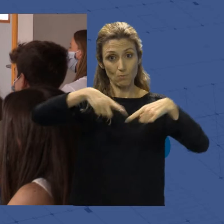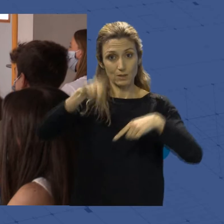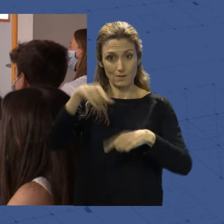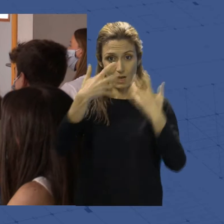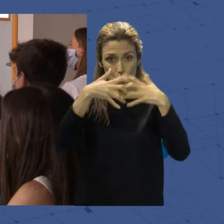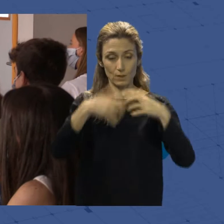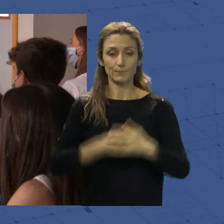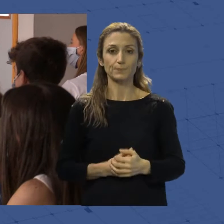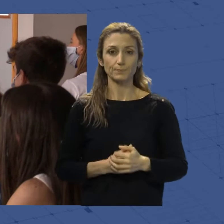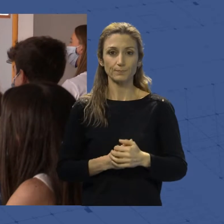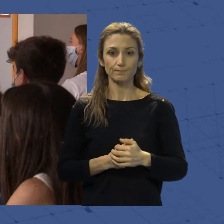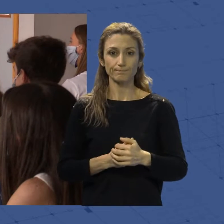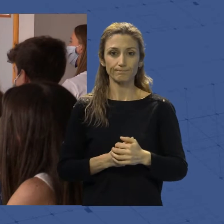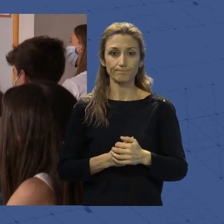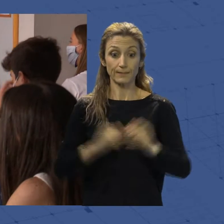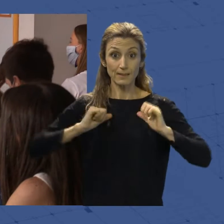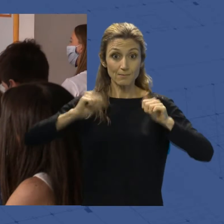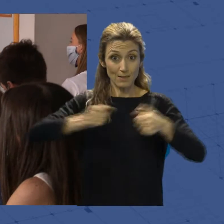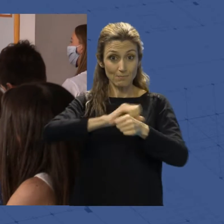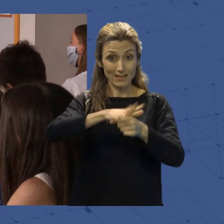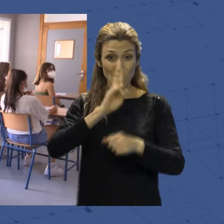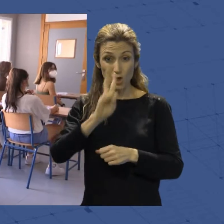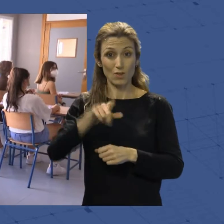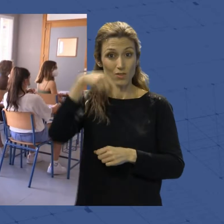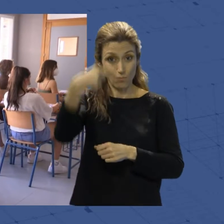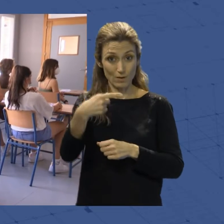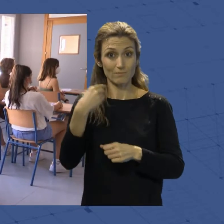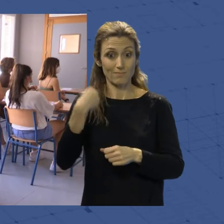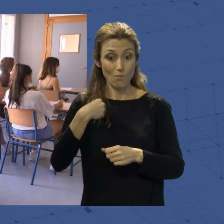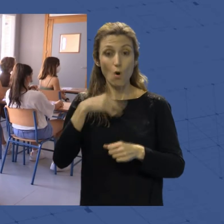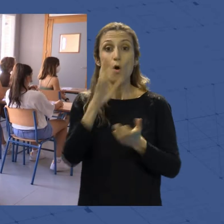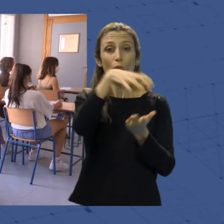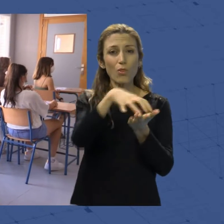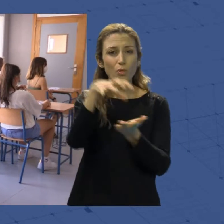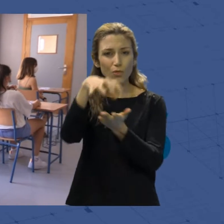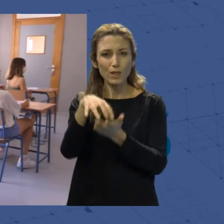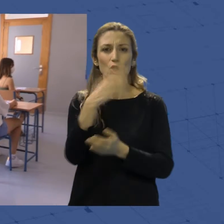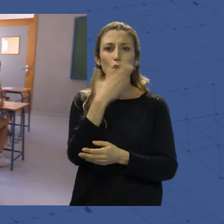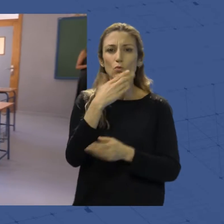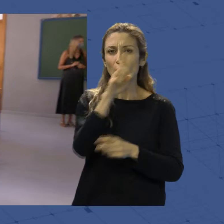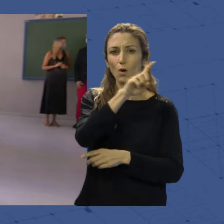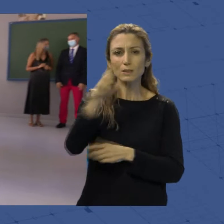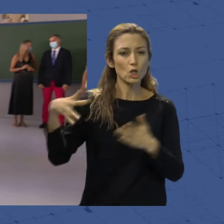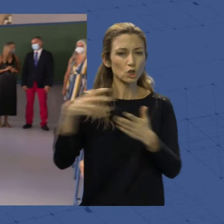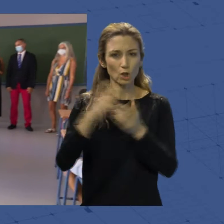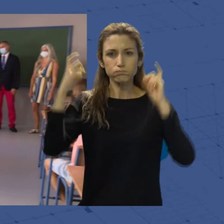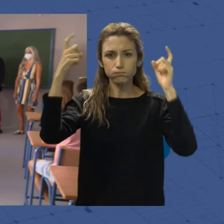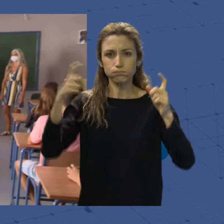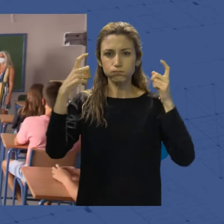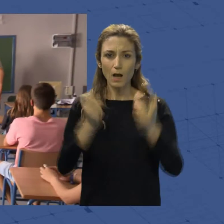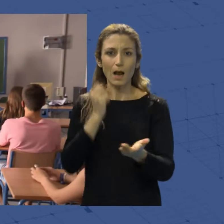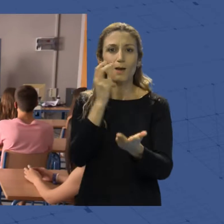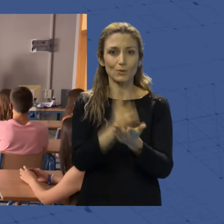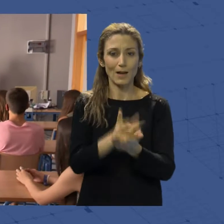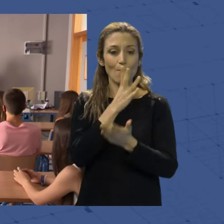Casi dos años después del inicio de la pandemia de la COVID-19, los centros educativos han volcado sus esfuerzos en apostar por la